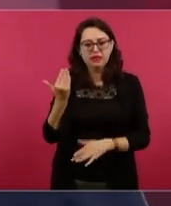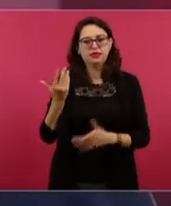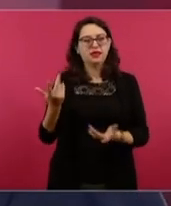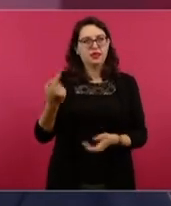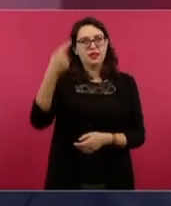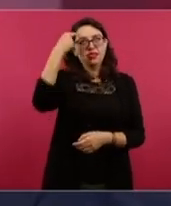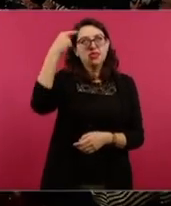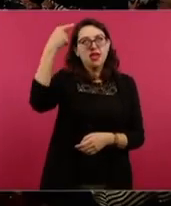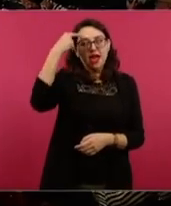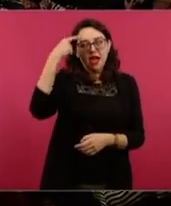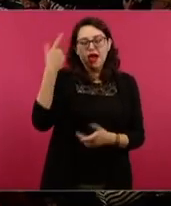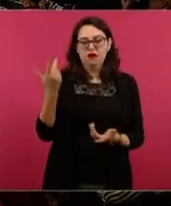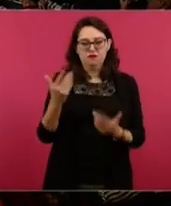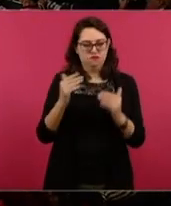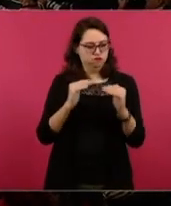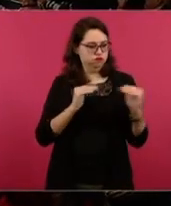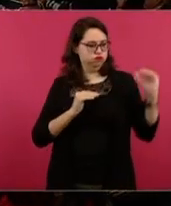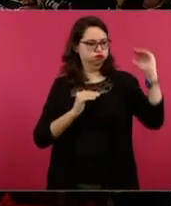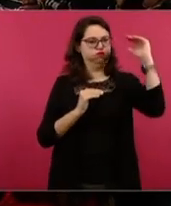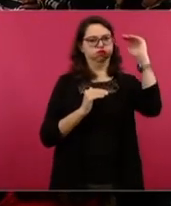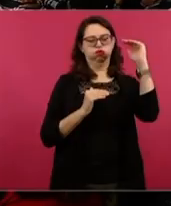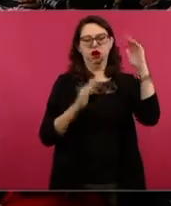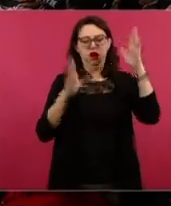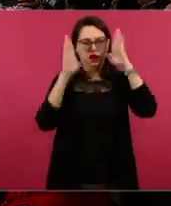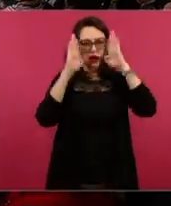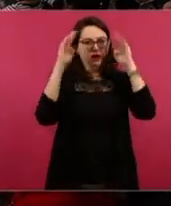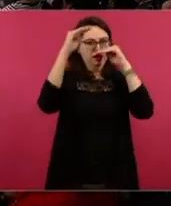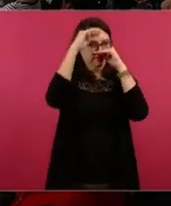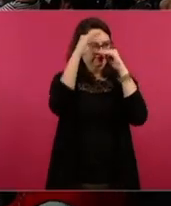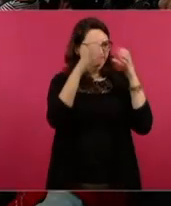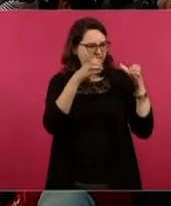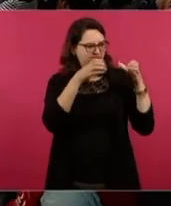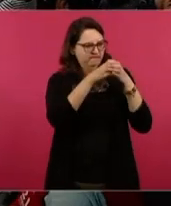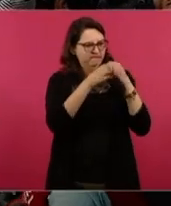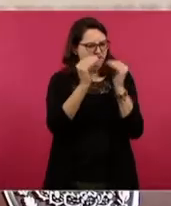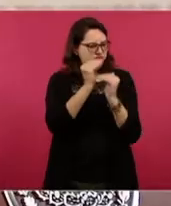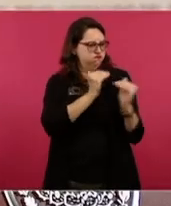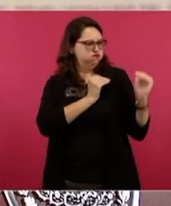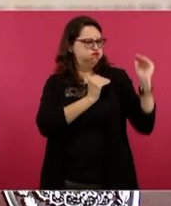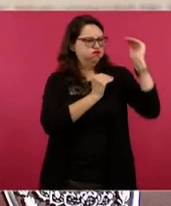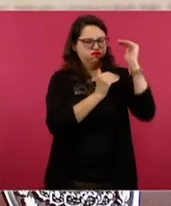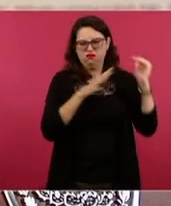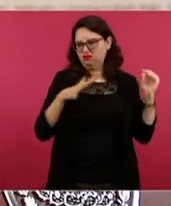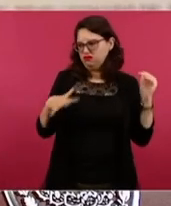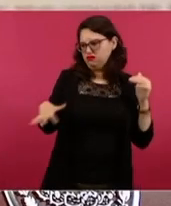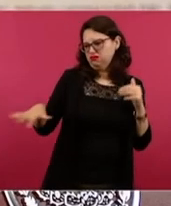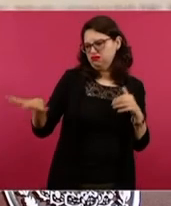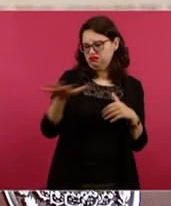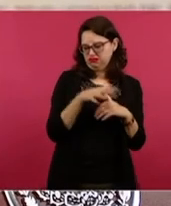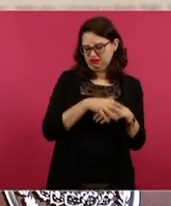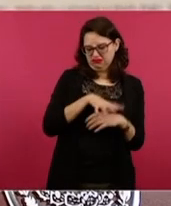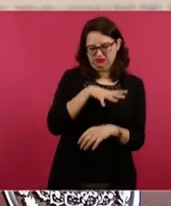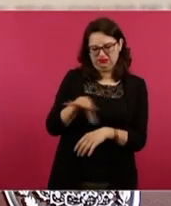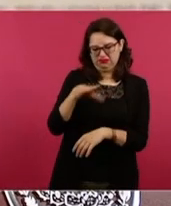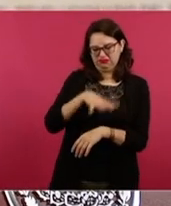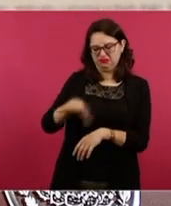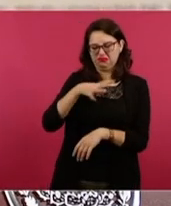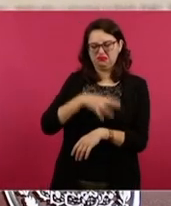conservador, clasista, racista.